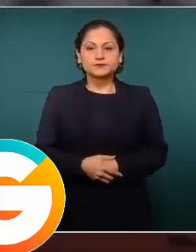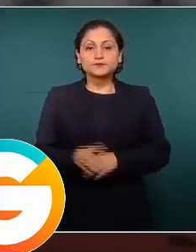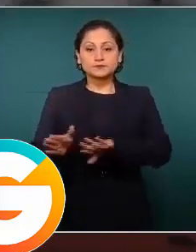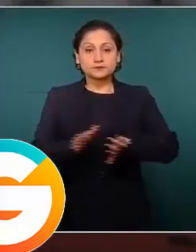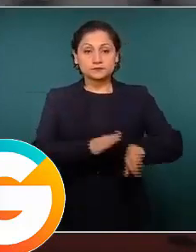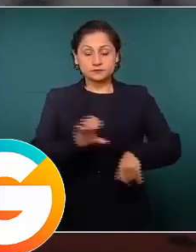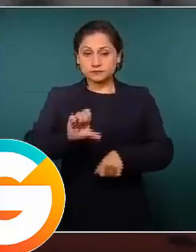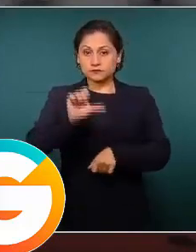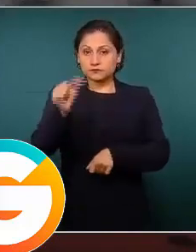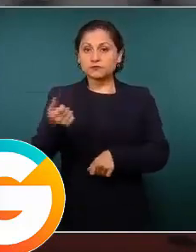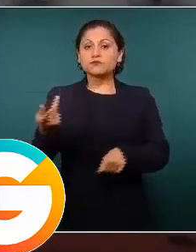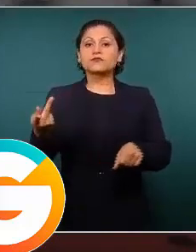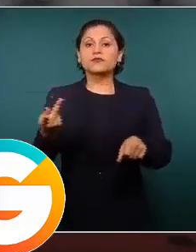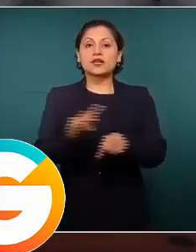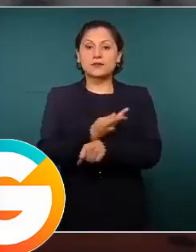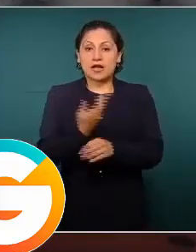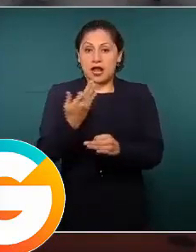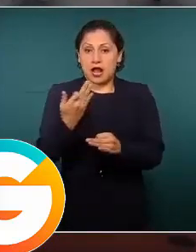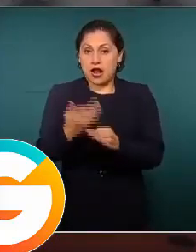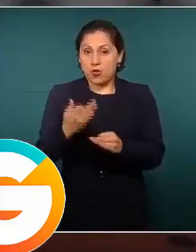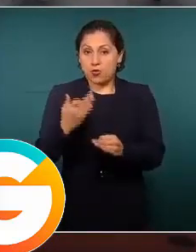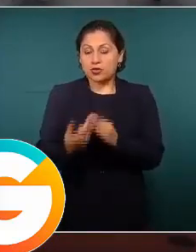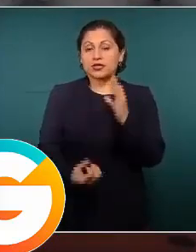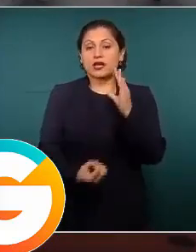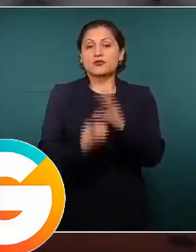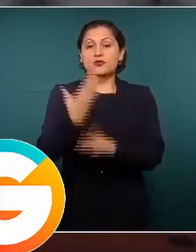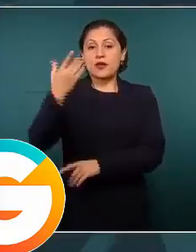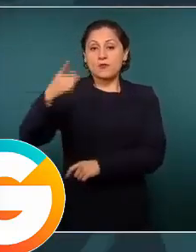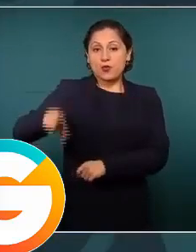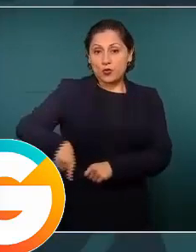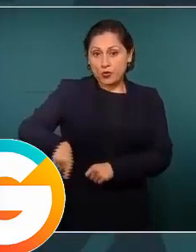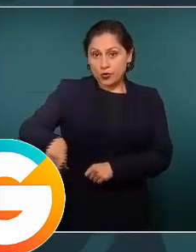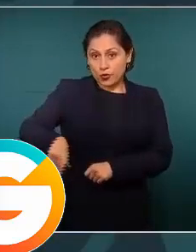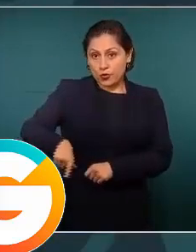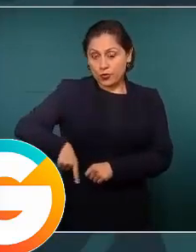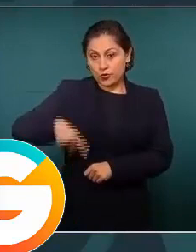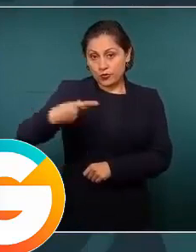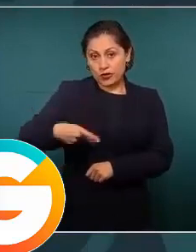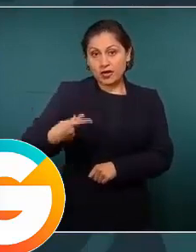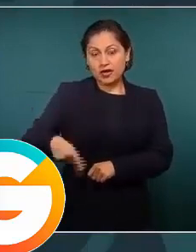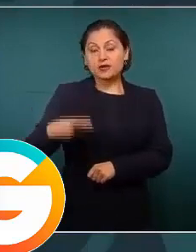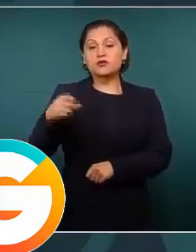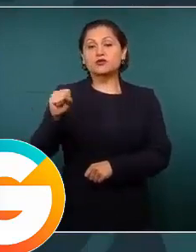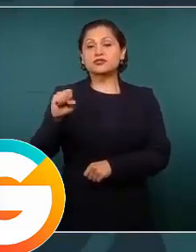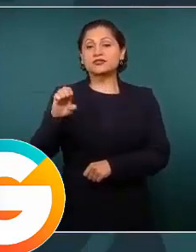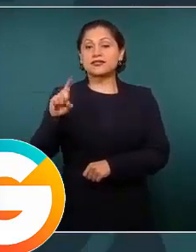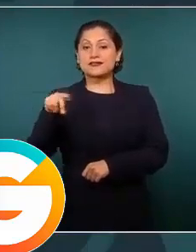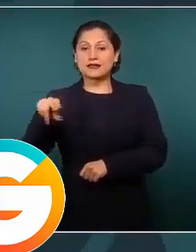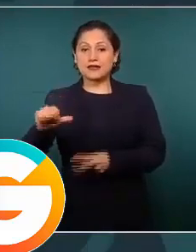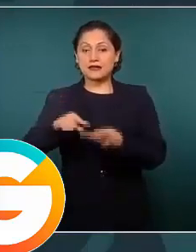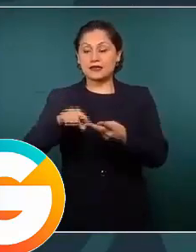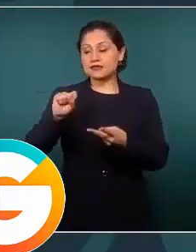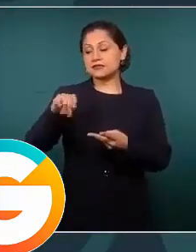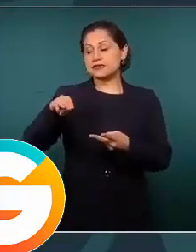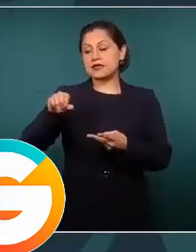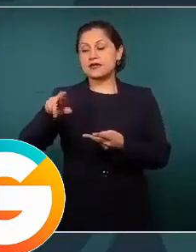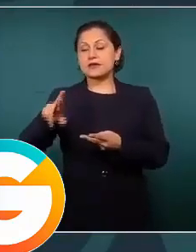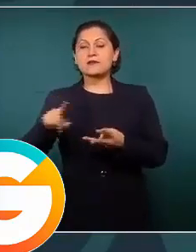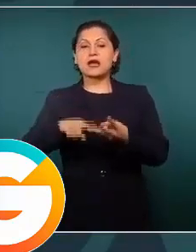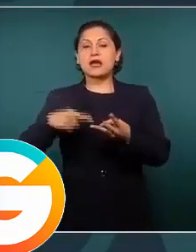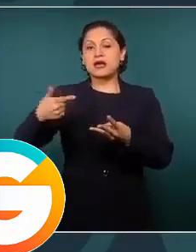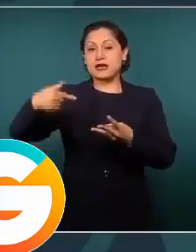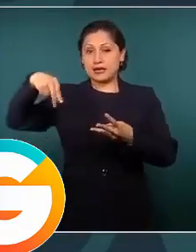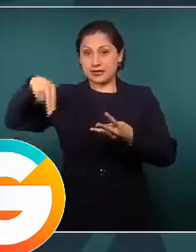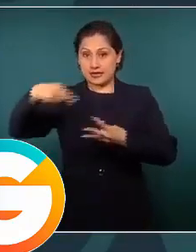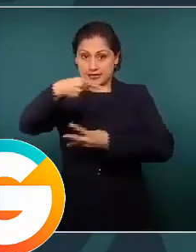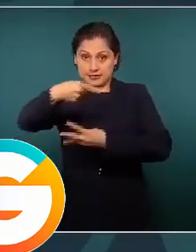resultados de la presente administración por parte de Sedena, Semar y Guardia Nacional, ahí los pueden ver ustedes